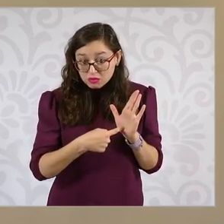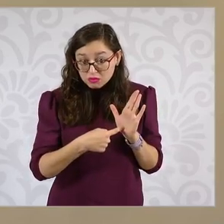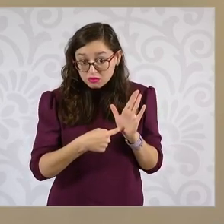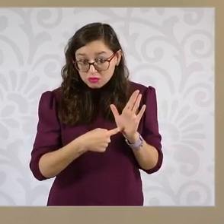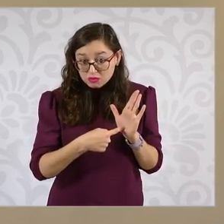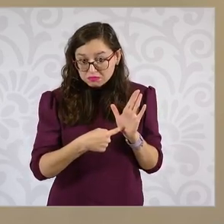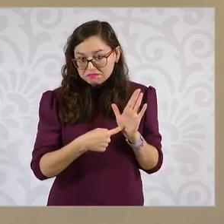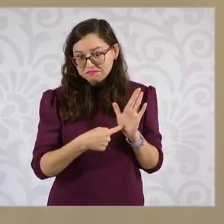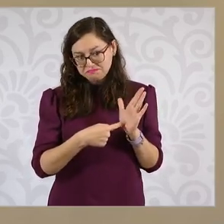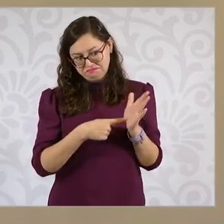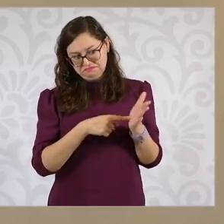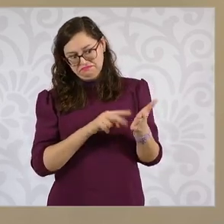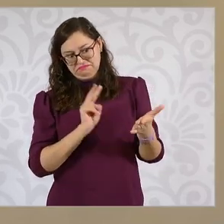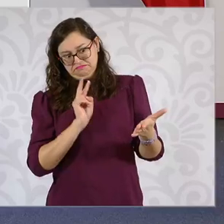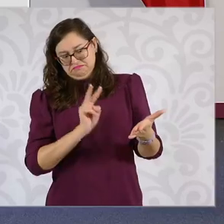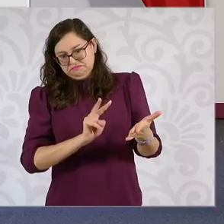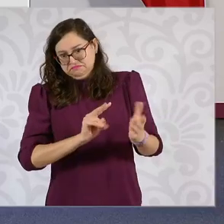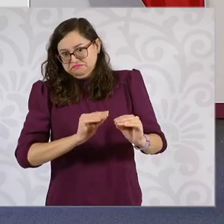Es clarísimo.